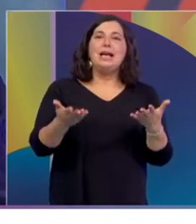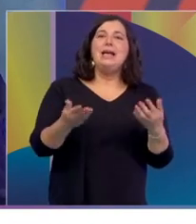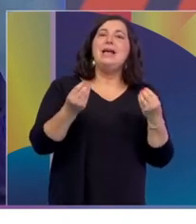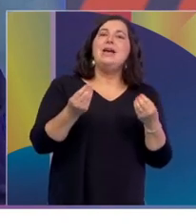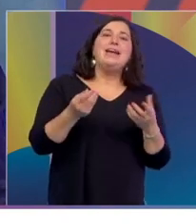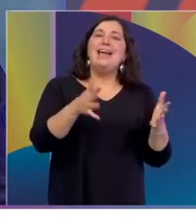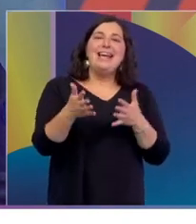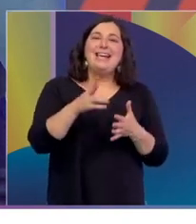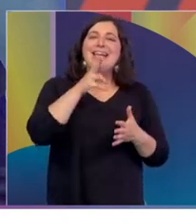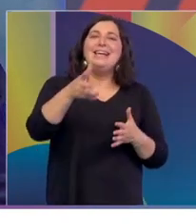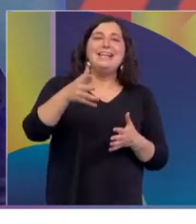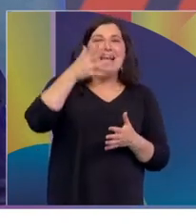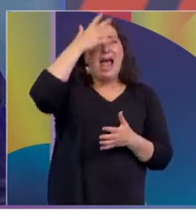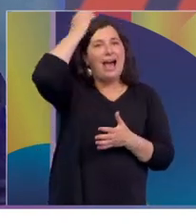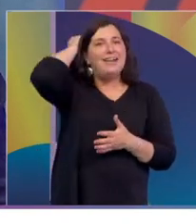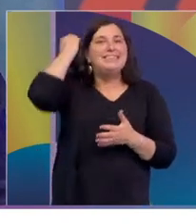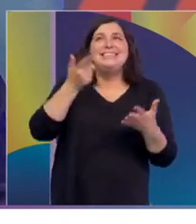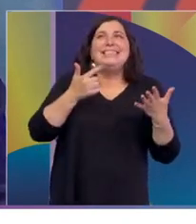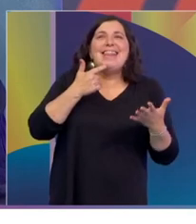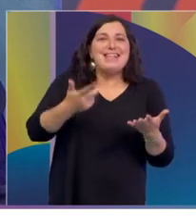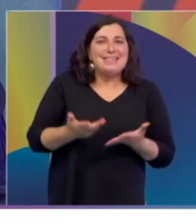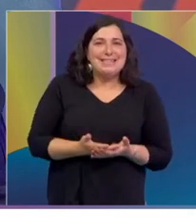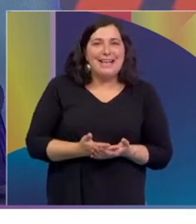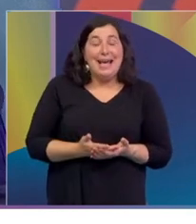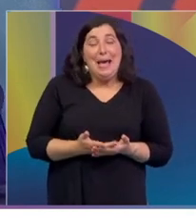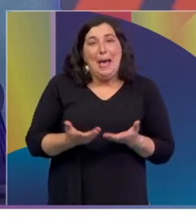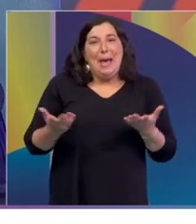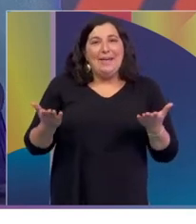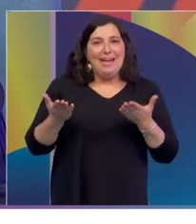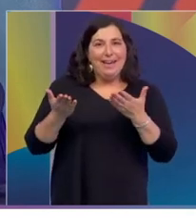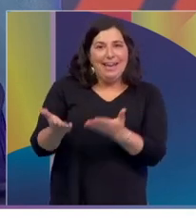ella? ¿Qué te dice? Bueno, ella...